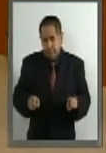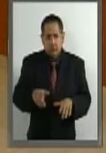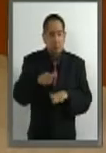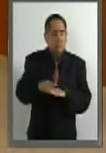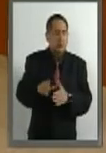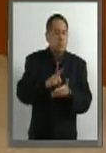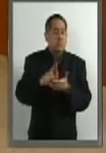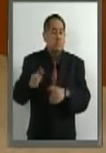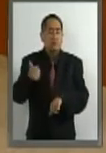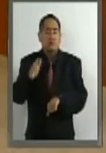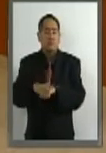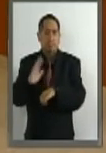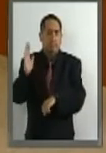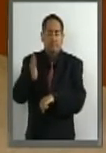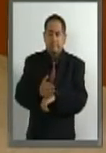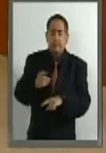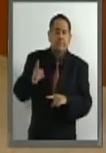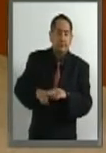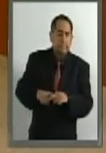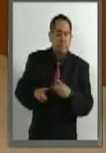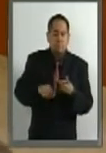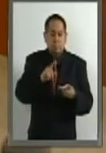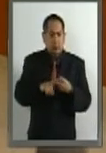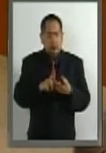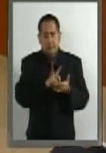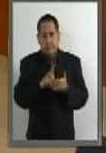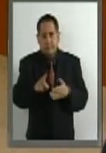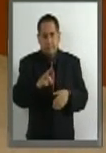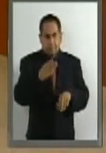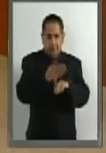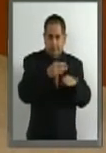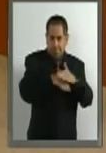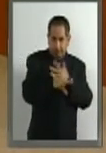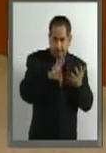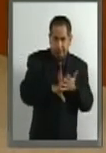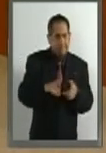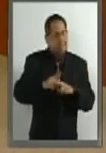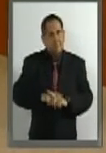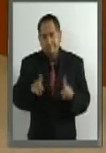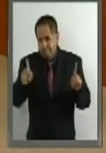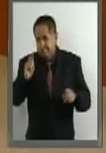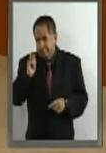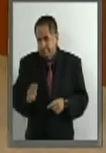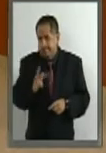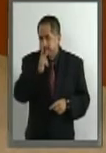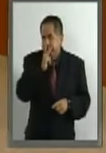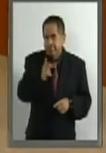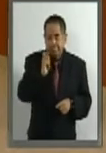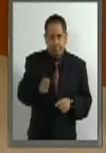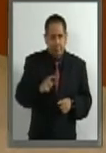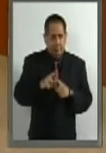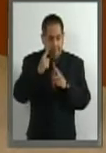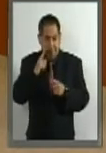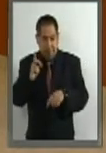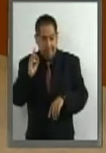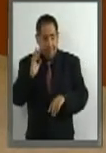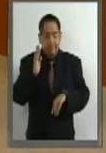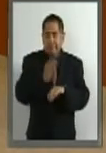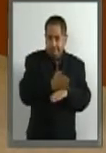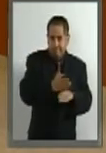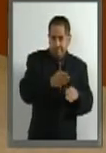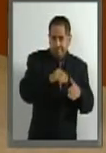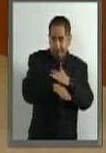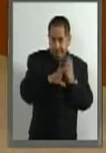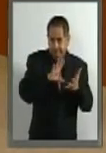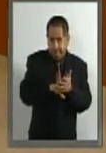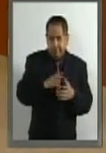derecho administrativo sancionador y en el derecho penal de manera respectiva. Desde la óptica del derecho penal, el término culpabilidad